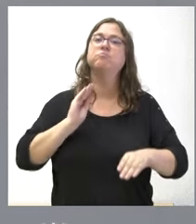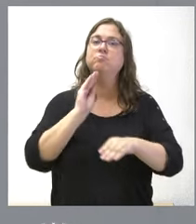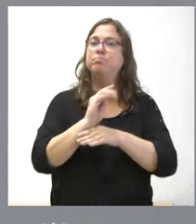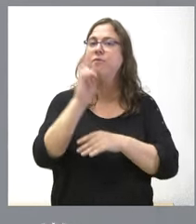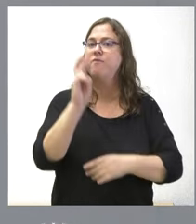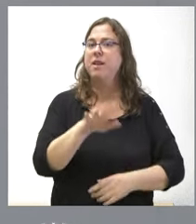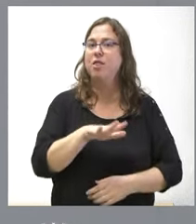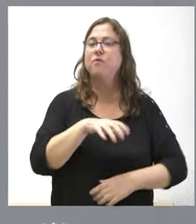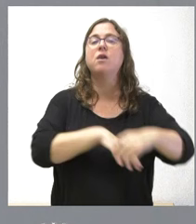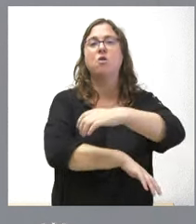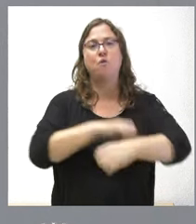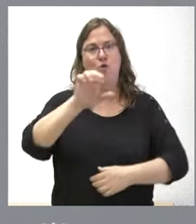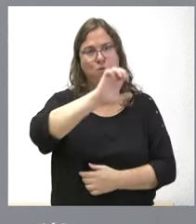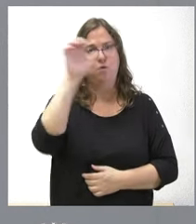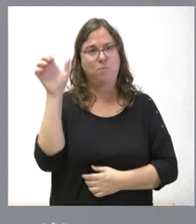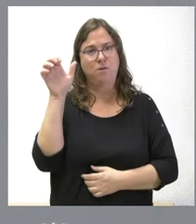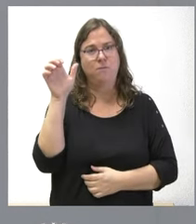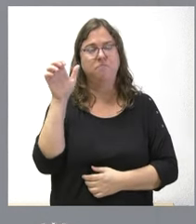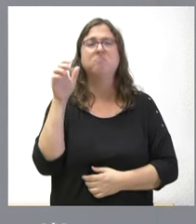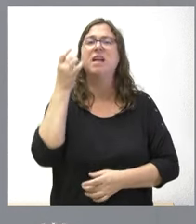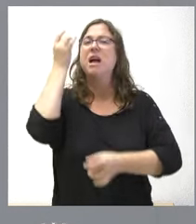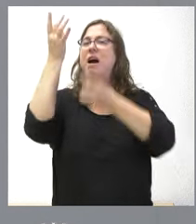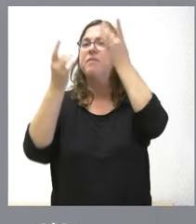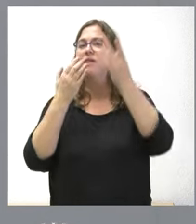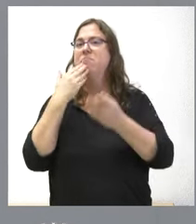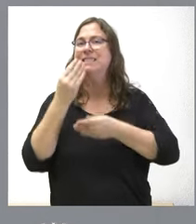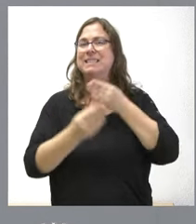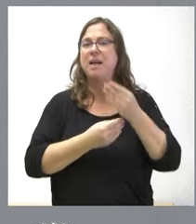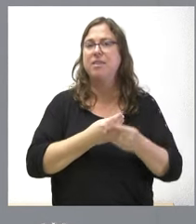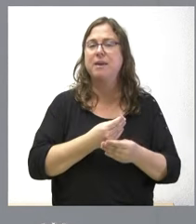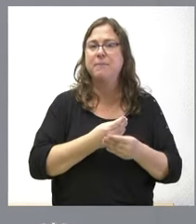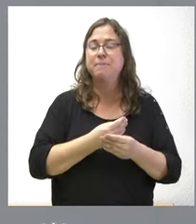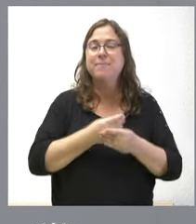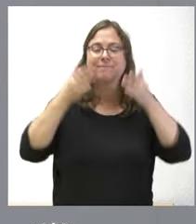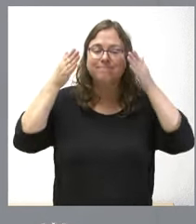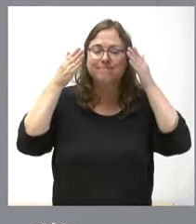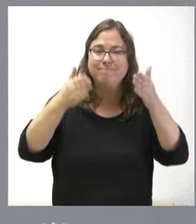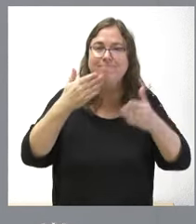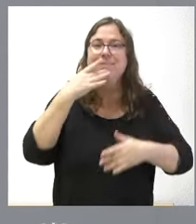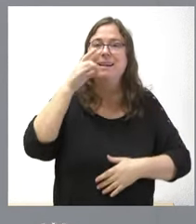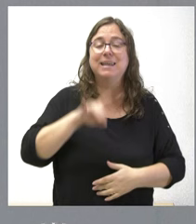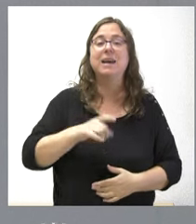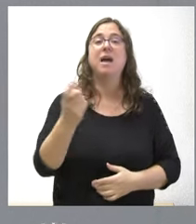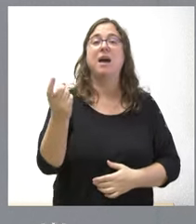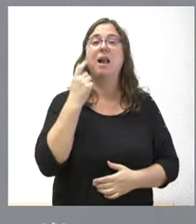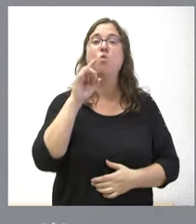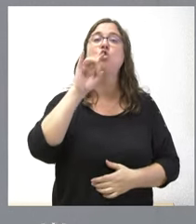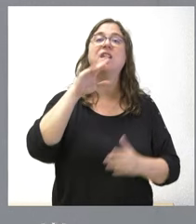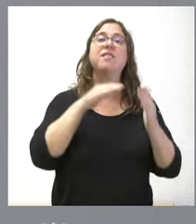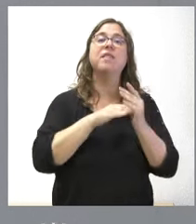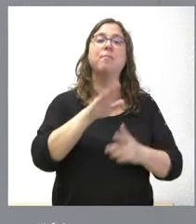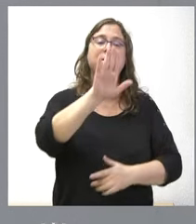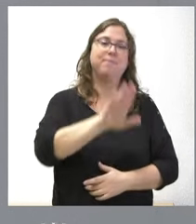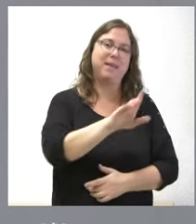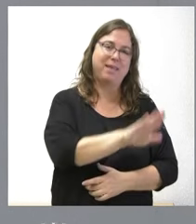europeos. Estos actividades que se van a desarrollar y se dirigen a 15.000 alumnos de educación primaria y